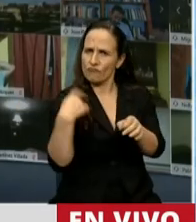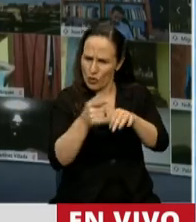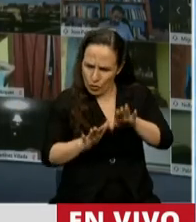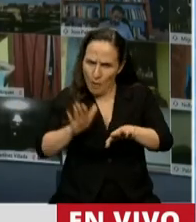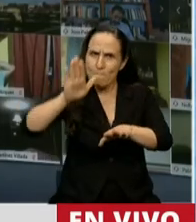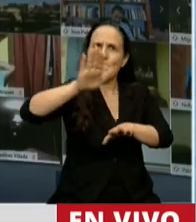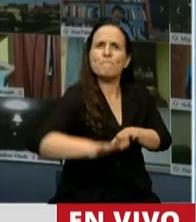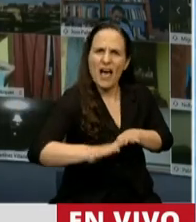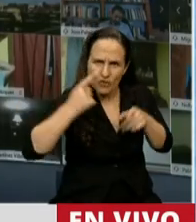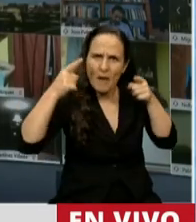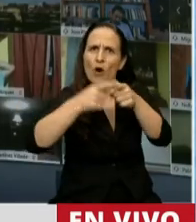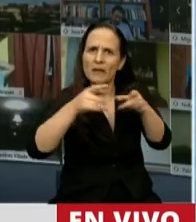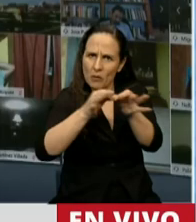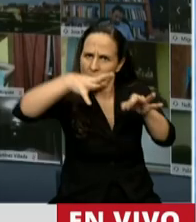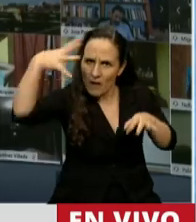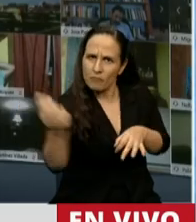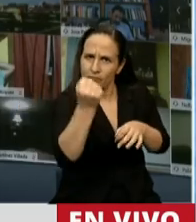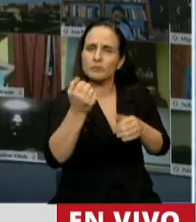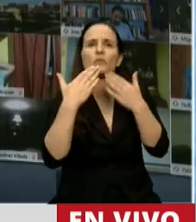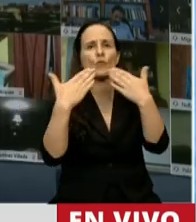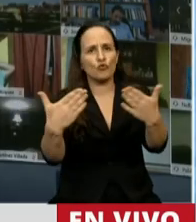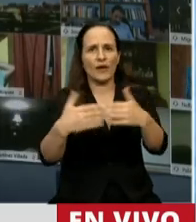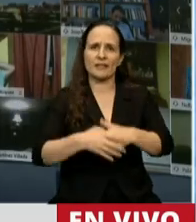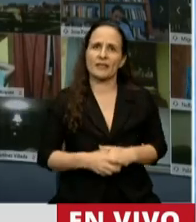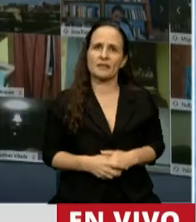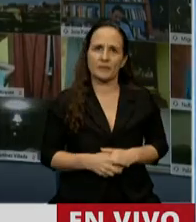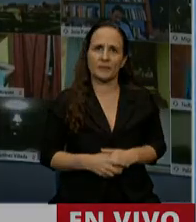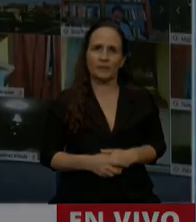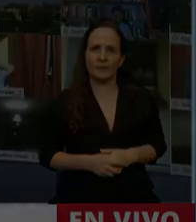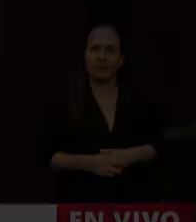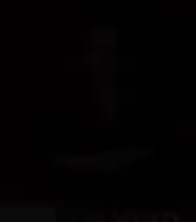paso para que esto suceda. Muchas gracias. Gracias, diputada.